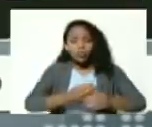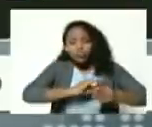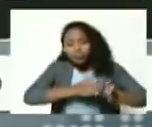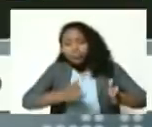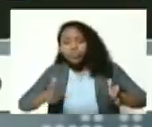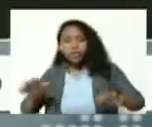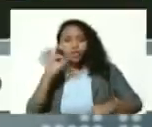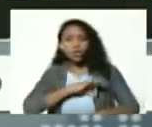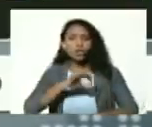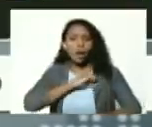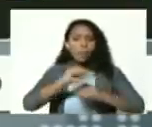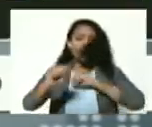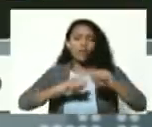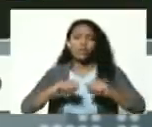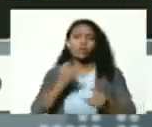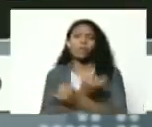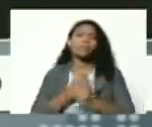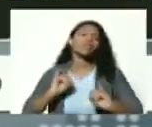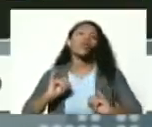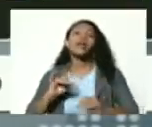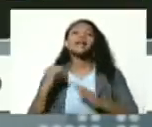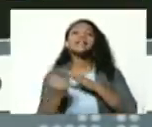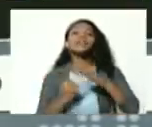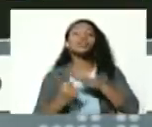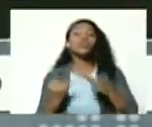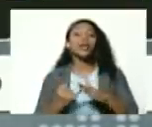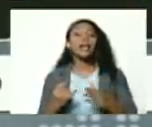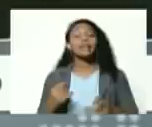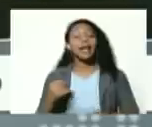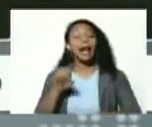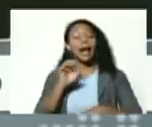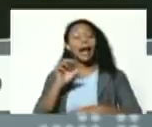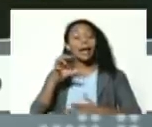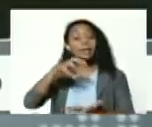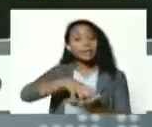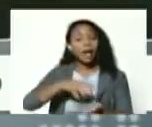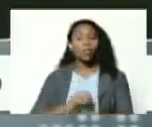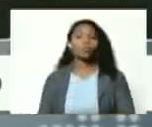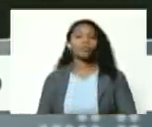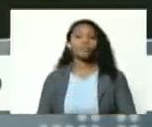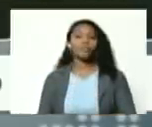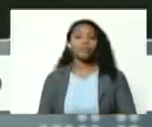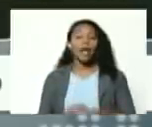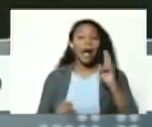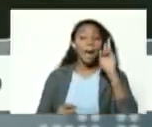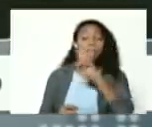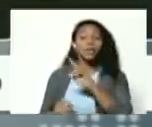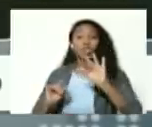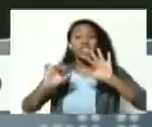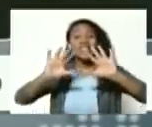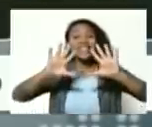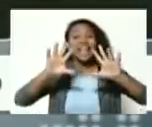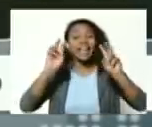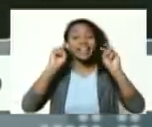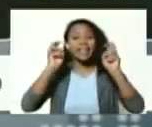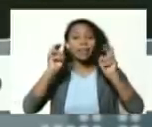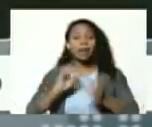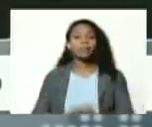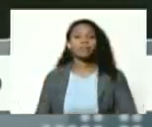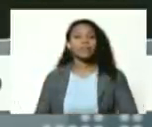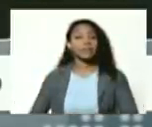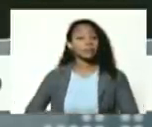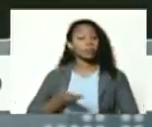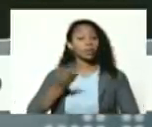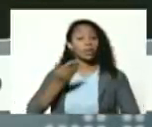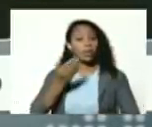sociales e independientes instituciones del estado han visto 10 temas importantes